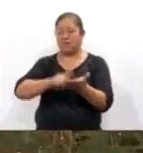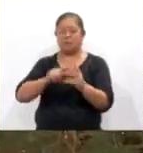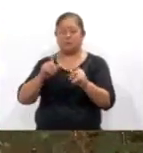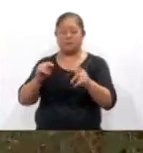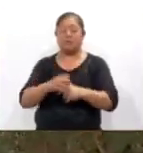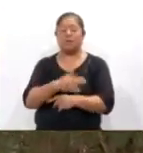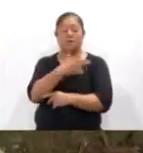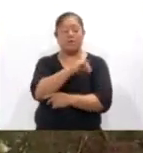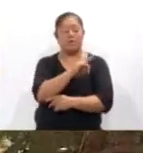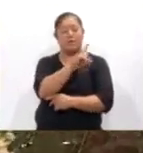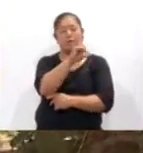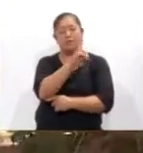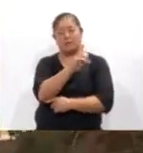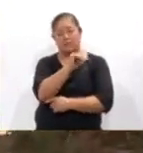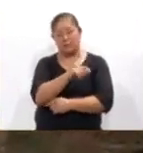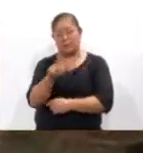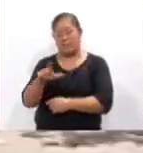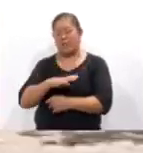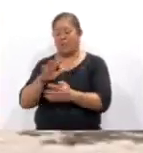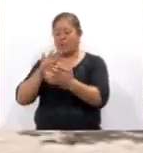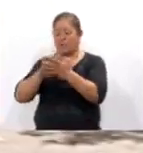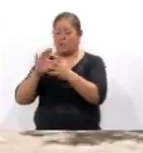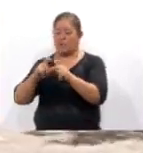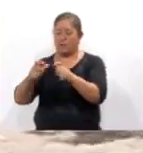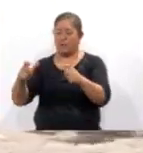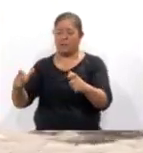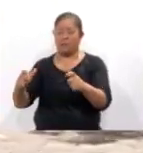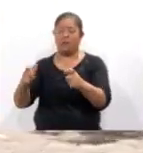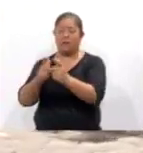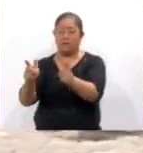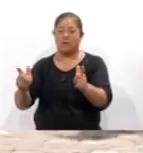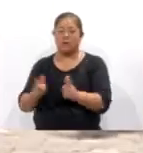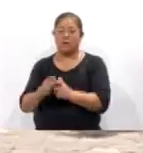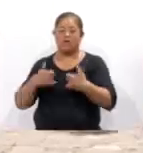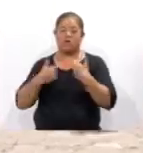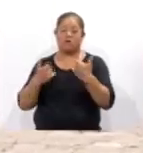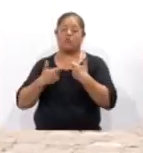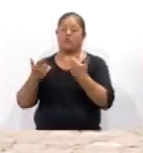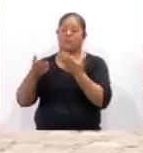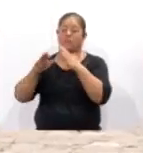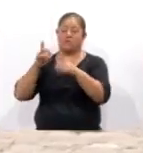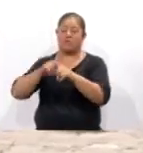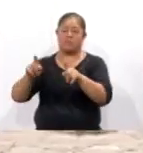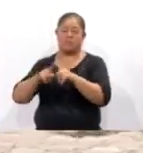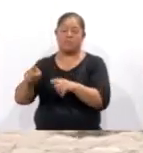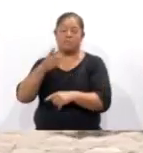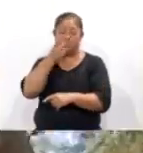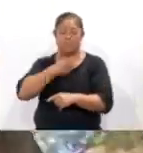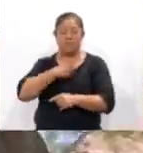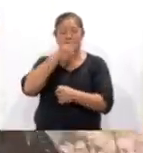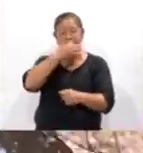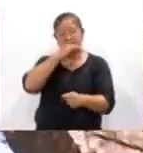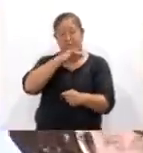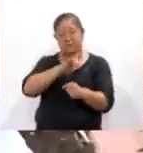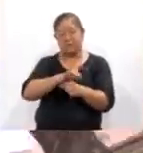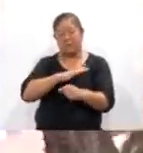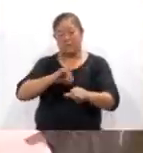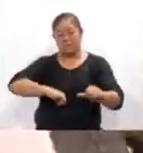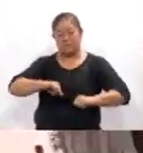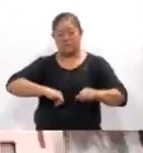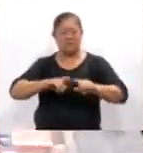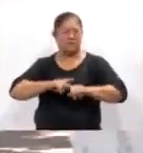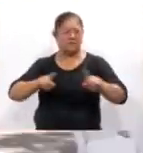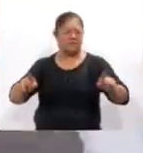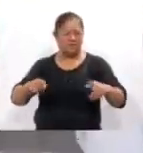del colectivo Quibernos y de la Red Global de Jóvenes por la Biodiversidad, informó que el festival estará integrado por diversas actividades recreativas y